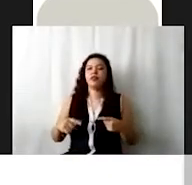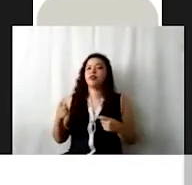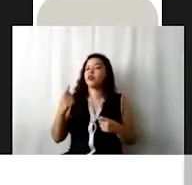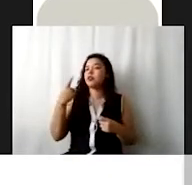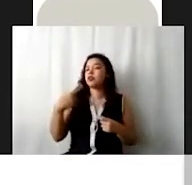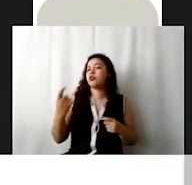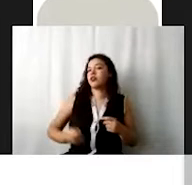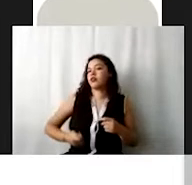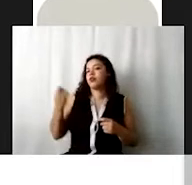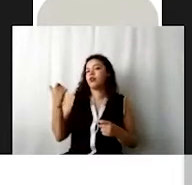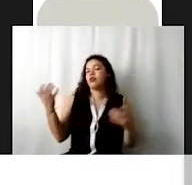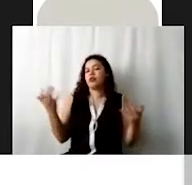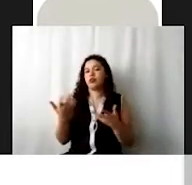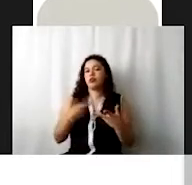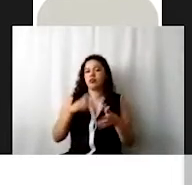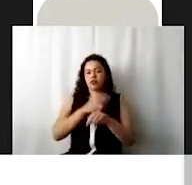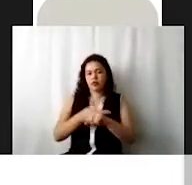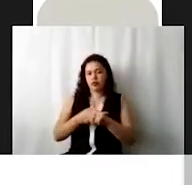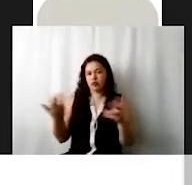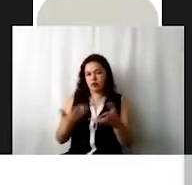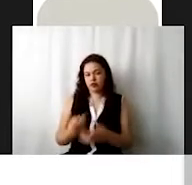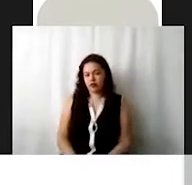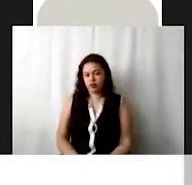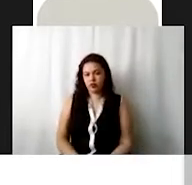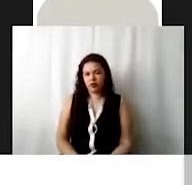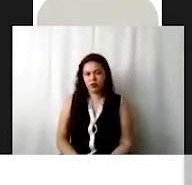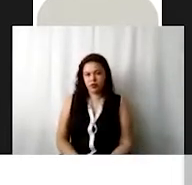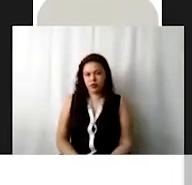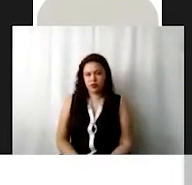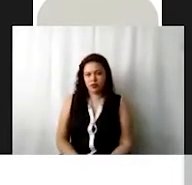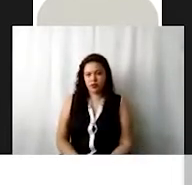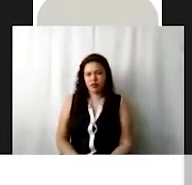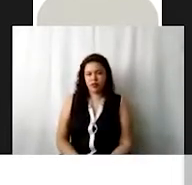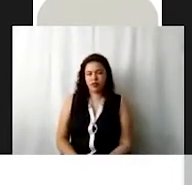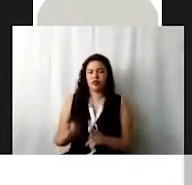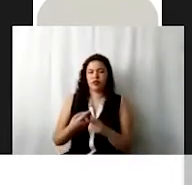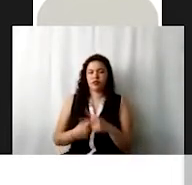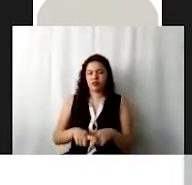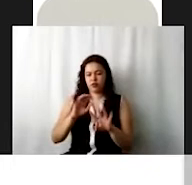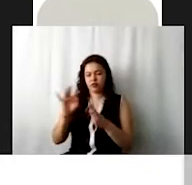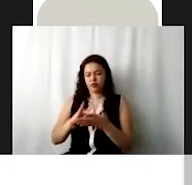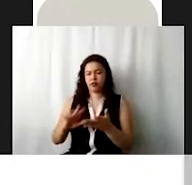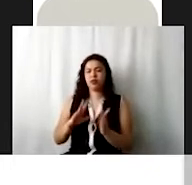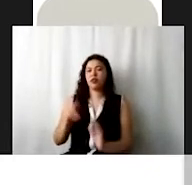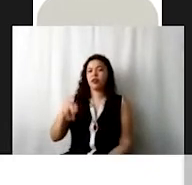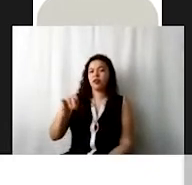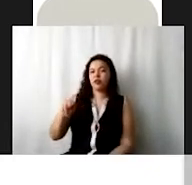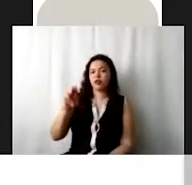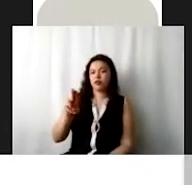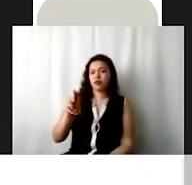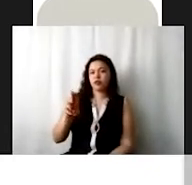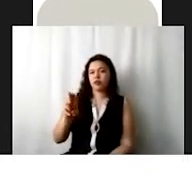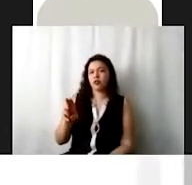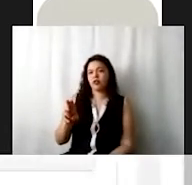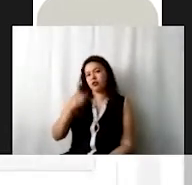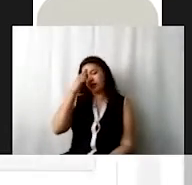van a realizar dicho registro. Una vez que leímos la introducción, nos vamos a menú y entonces sí, vamos a dar pie al